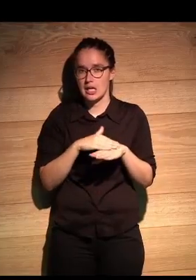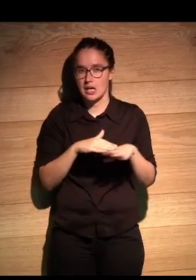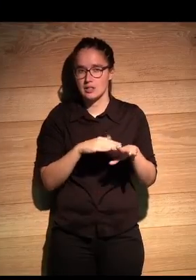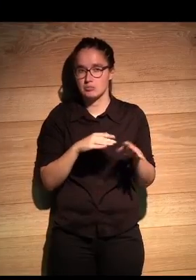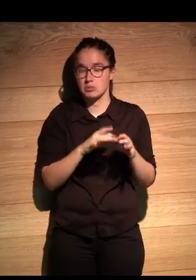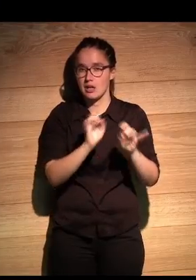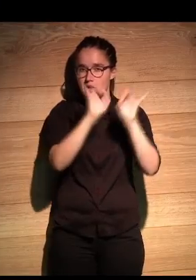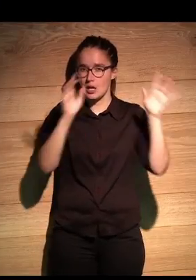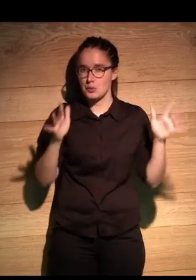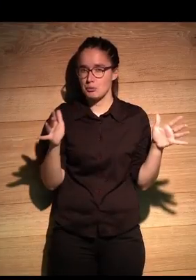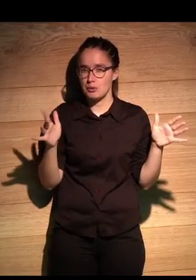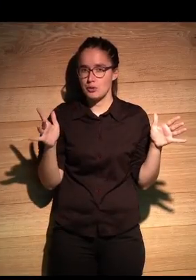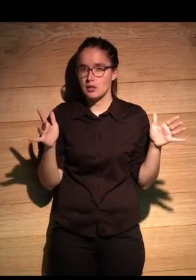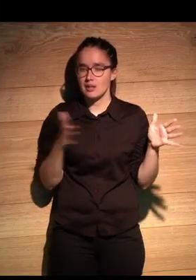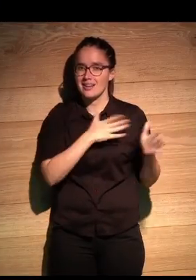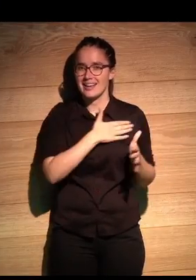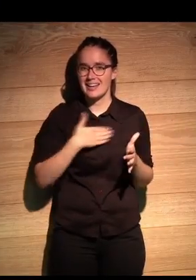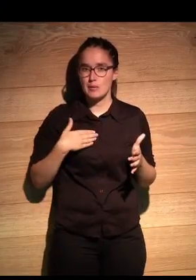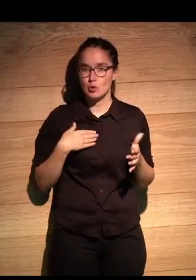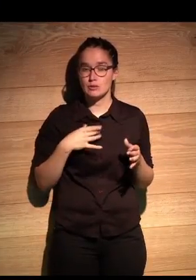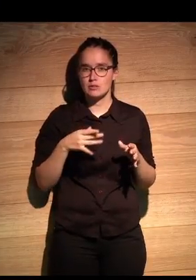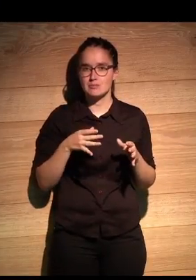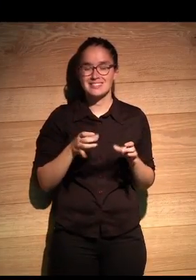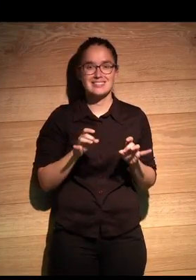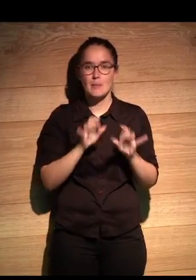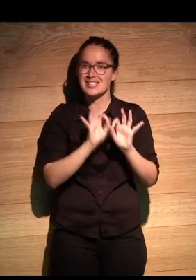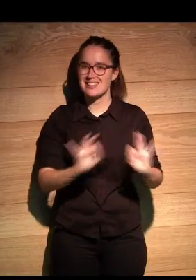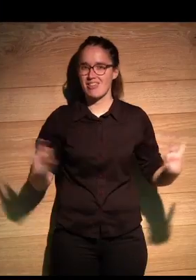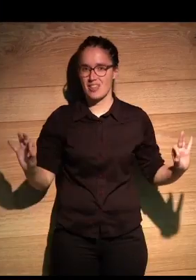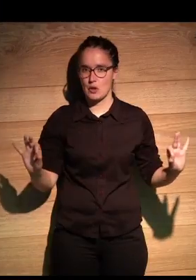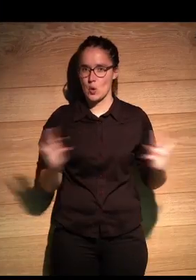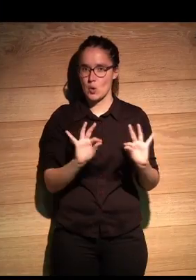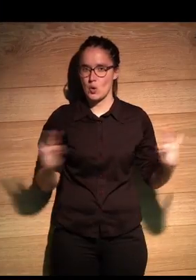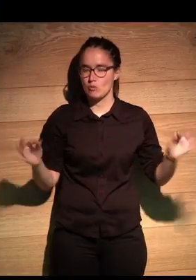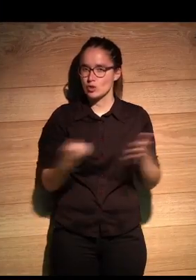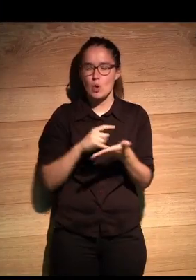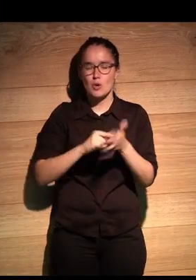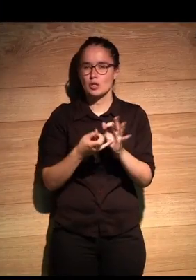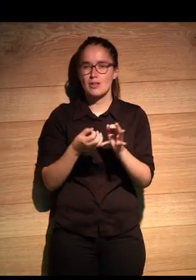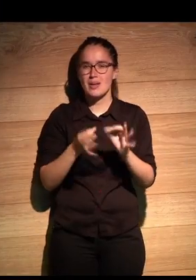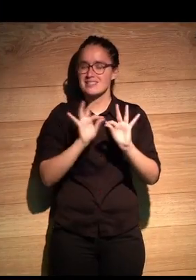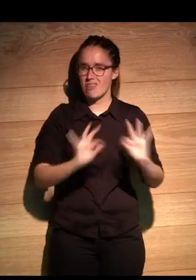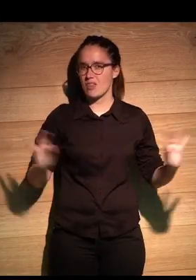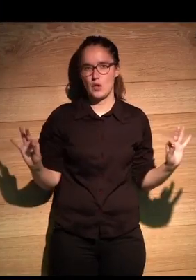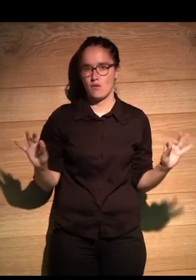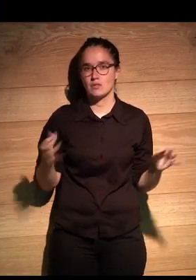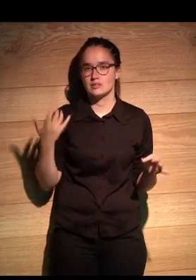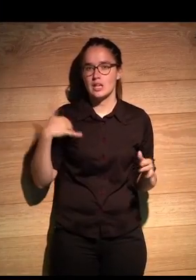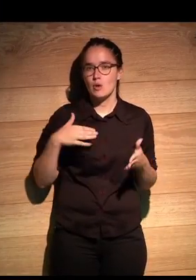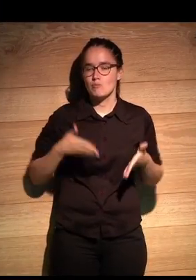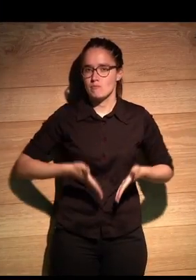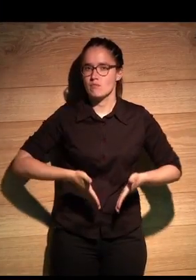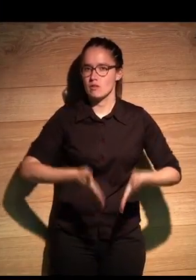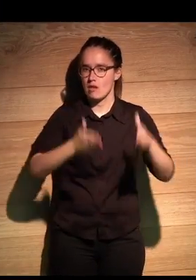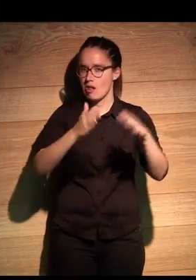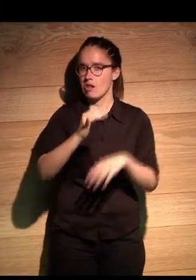teníamos claro que queríamos que la sencillez estuviera en el centro de todo el proyecto. Ya teníamos un camino